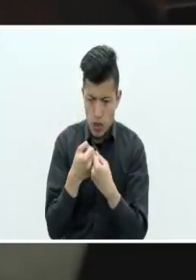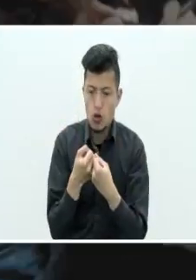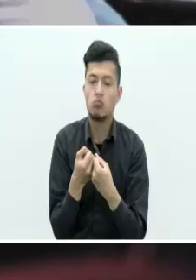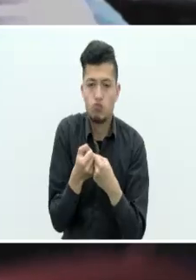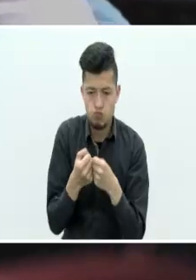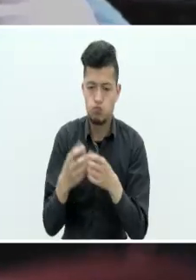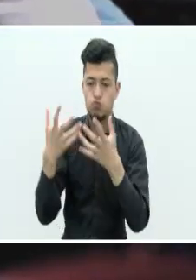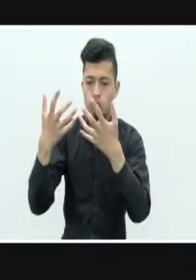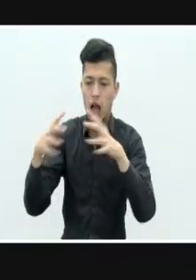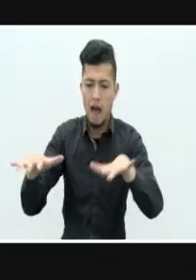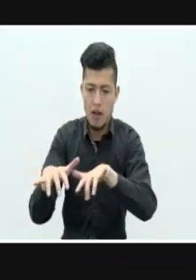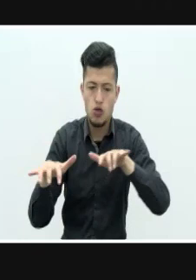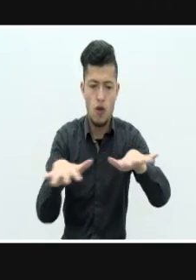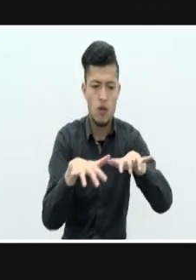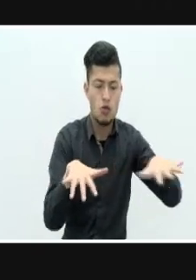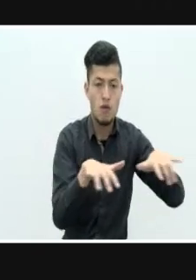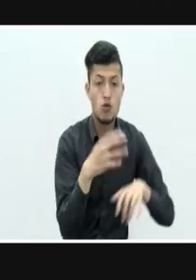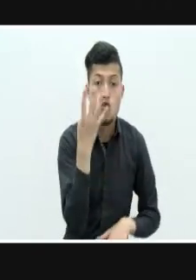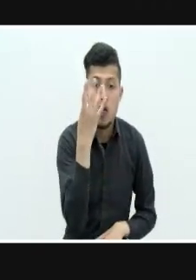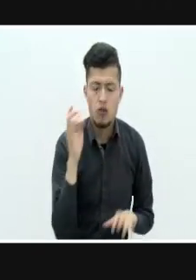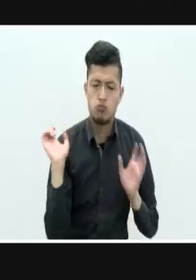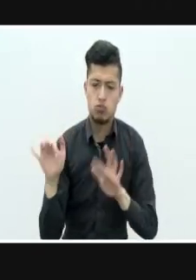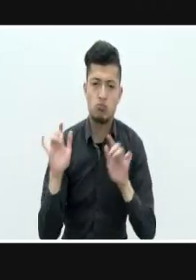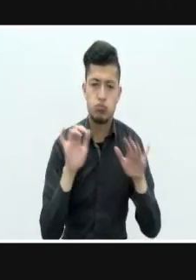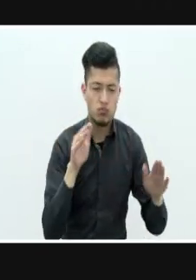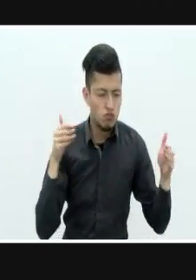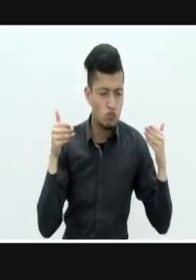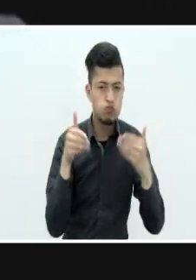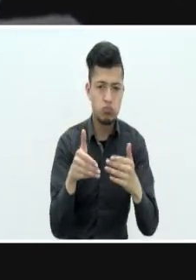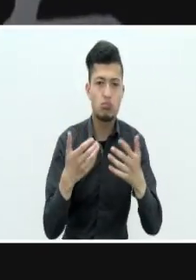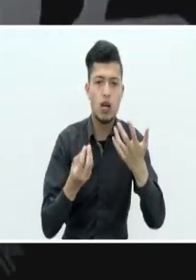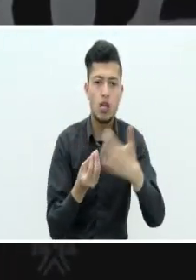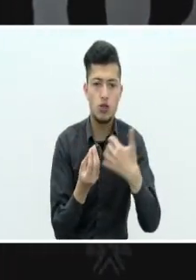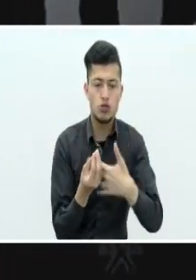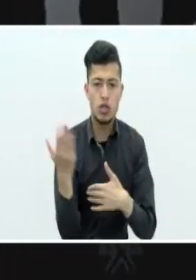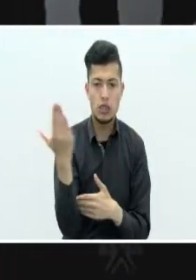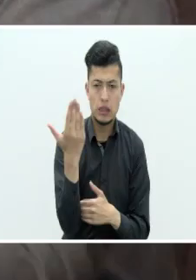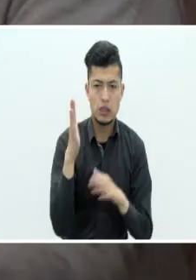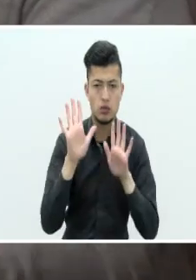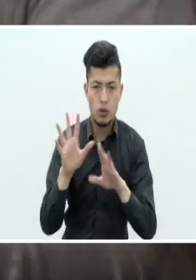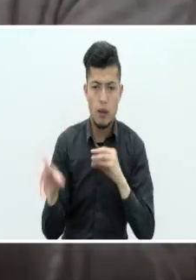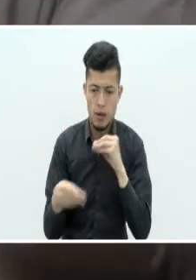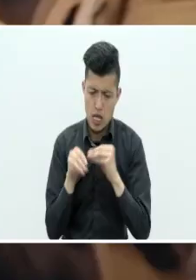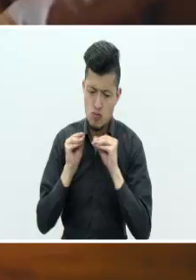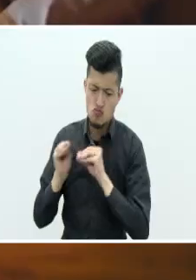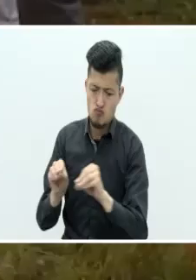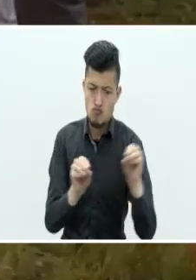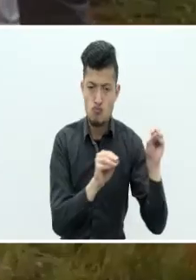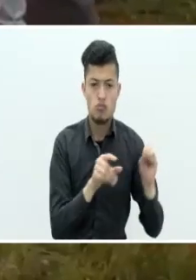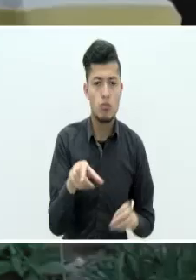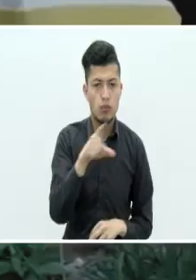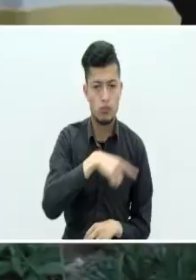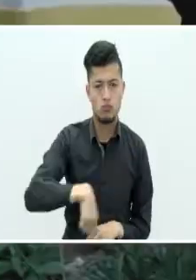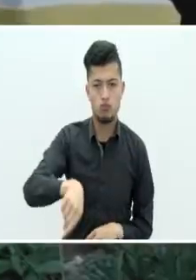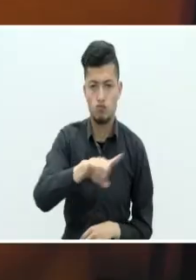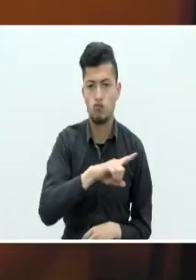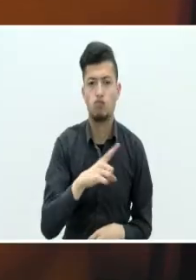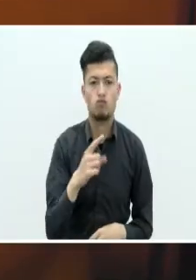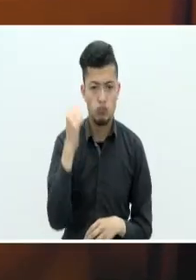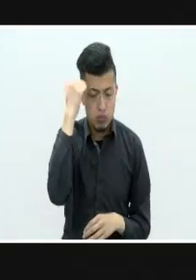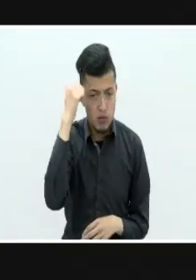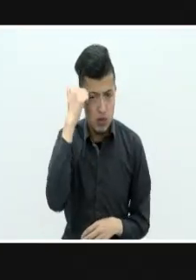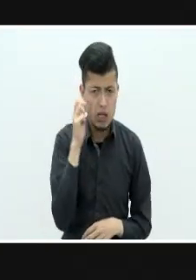enfocados en la industria cinematográfica y adicional vamos a poder capacitar a todos nuestros instructores a nivel nacional